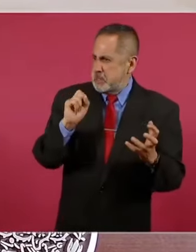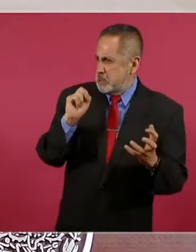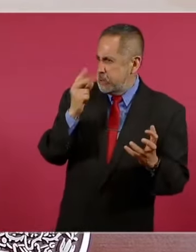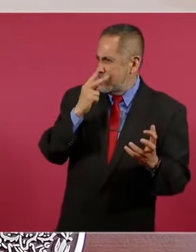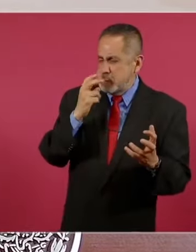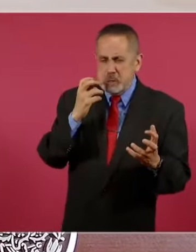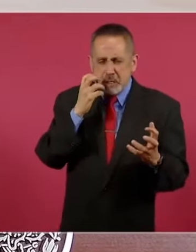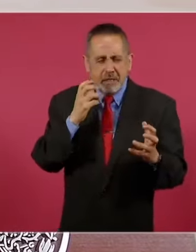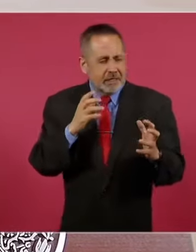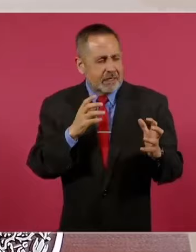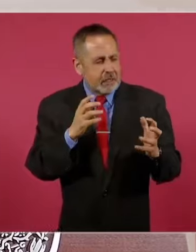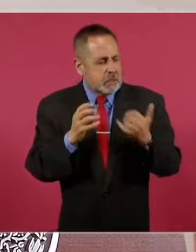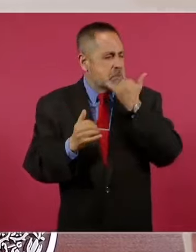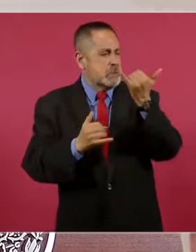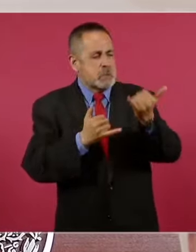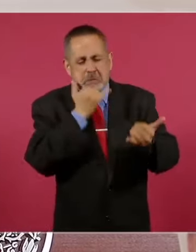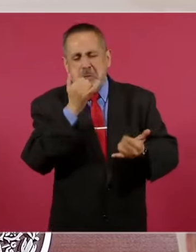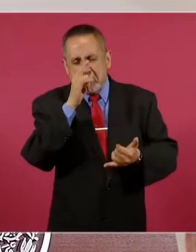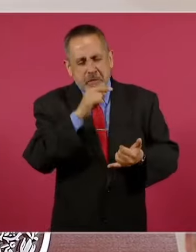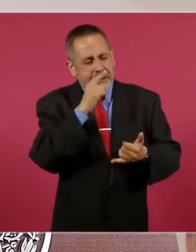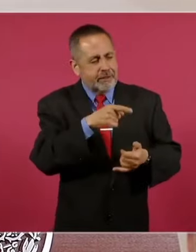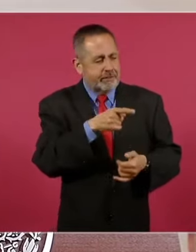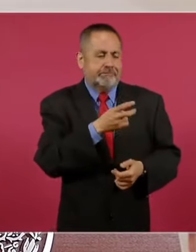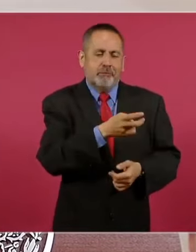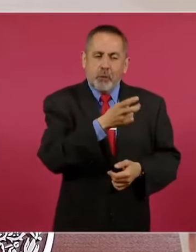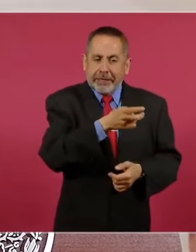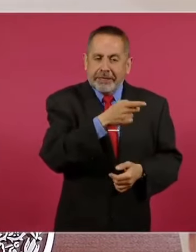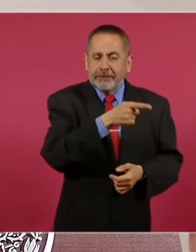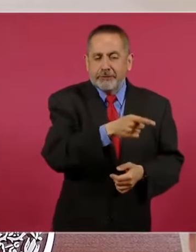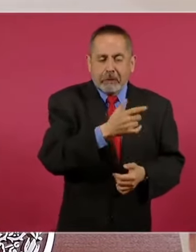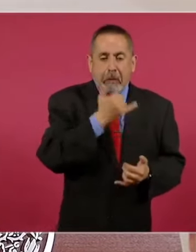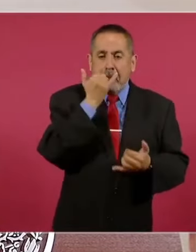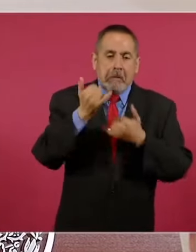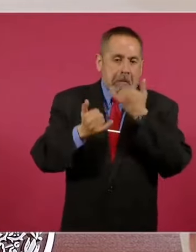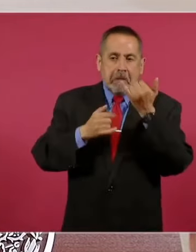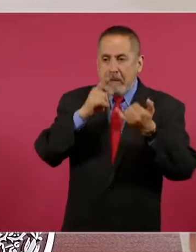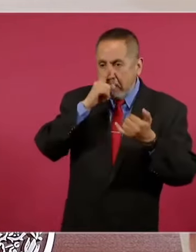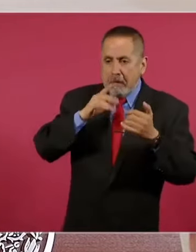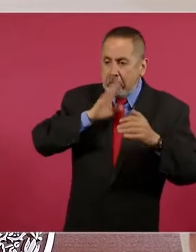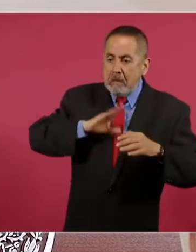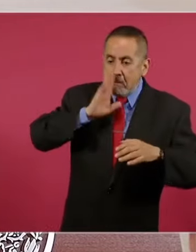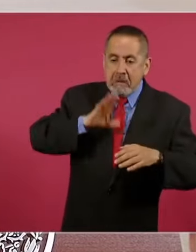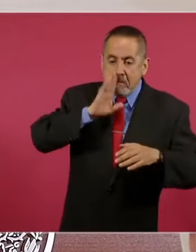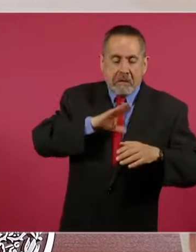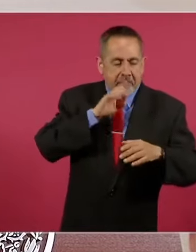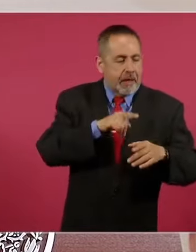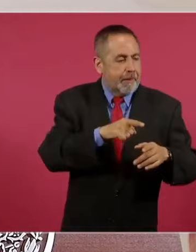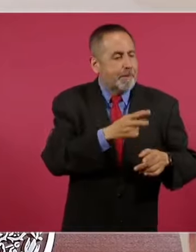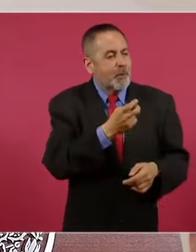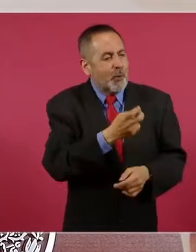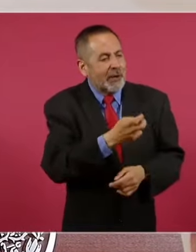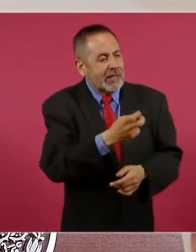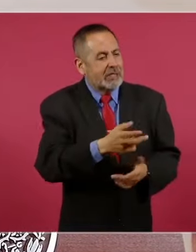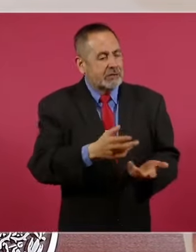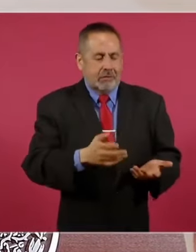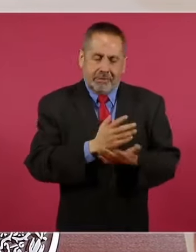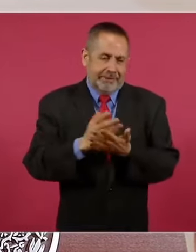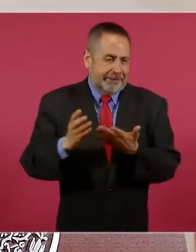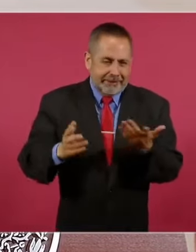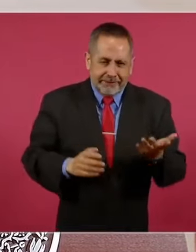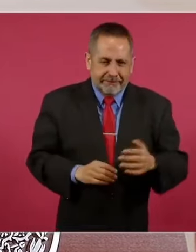comete uno errores, comete uno más errores de la cuenta,